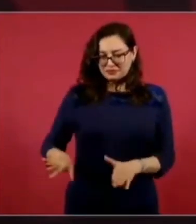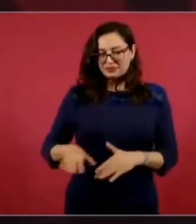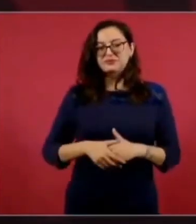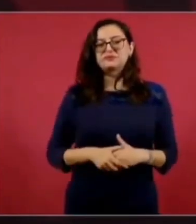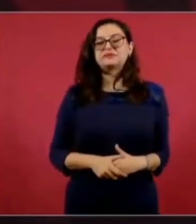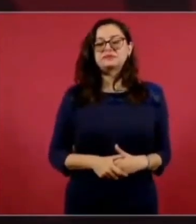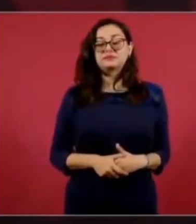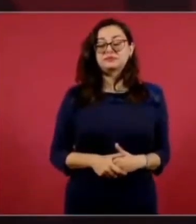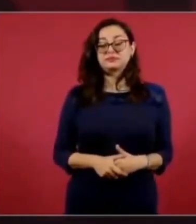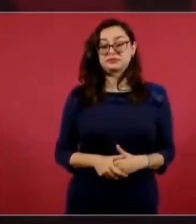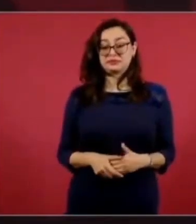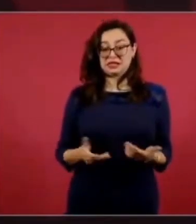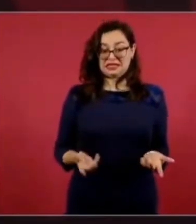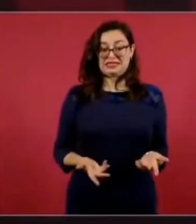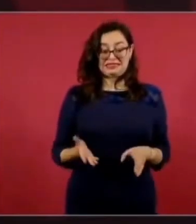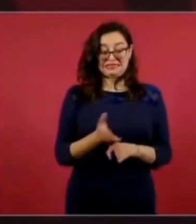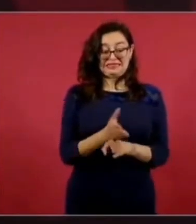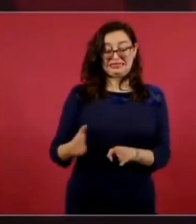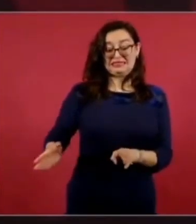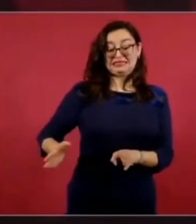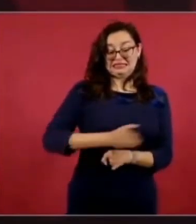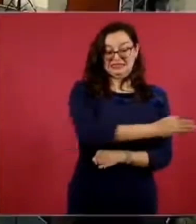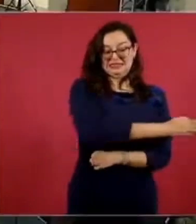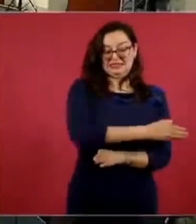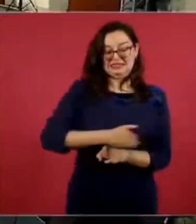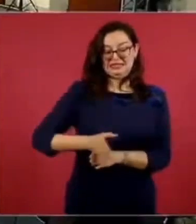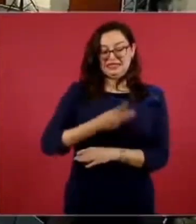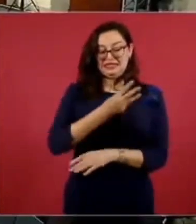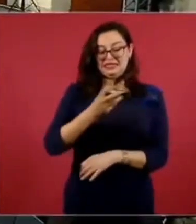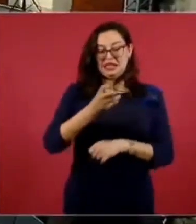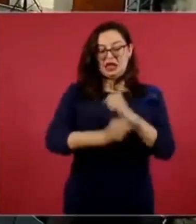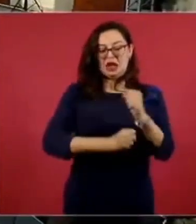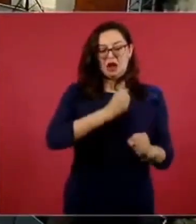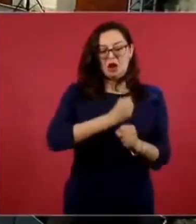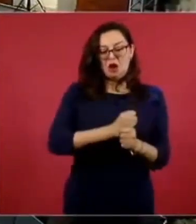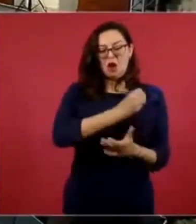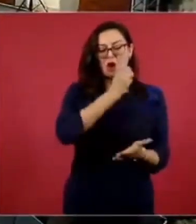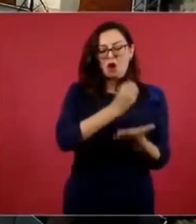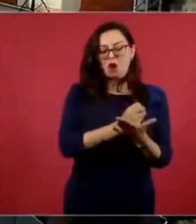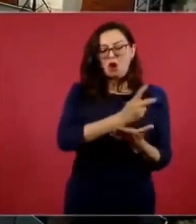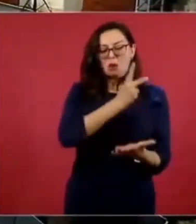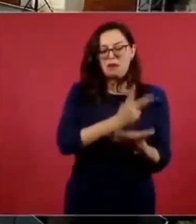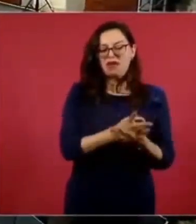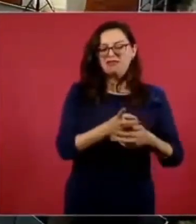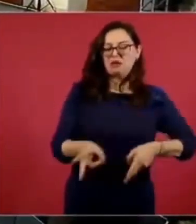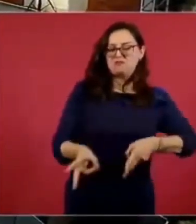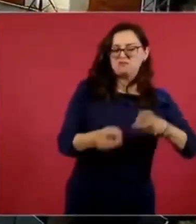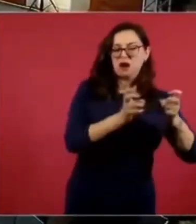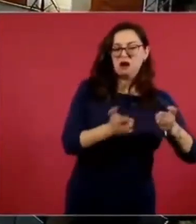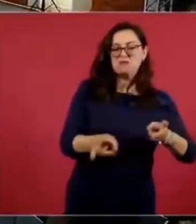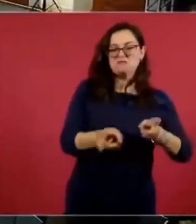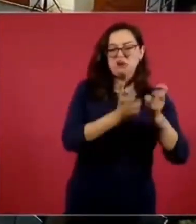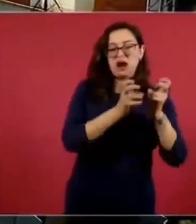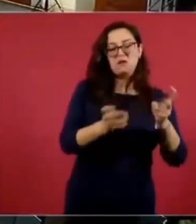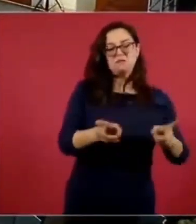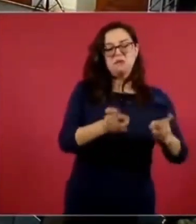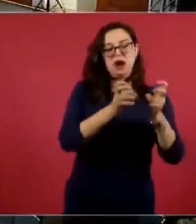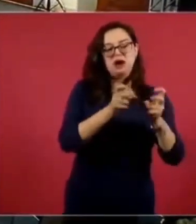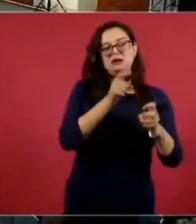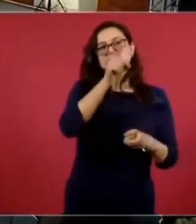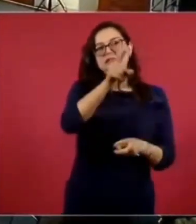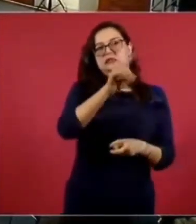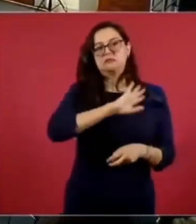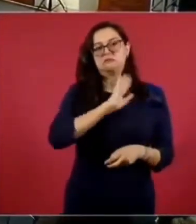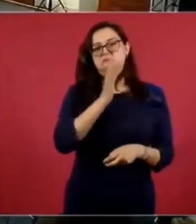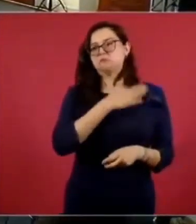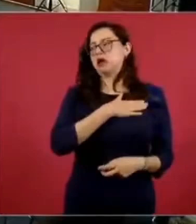en aquel entonces todo ese oro, toda esa plata, todo ese saqueo era para las élites en España.